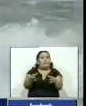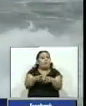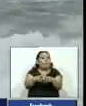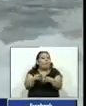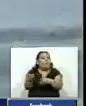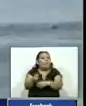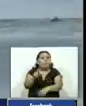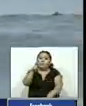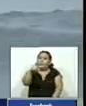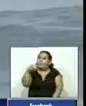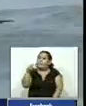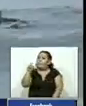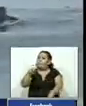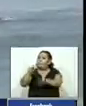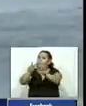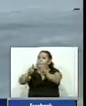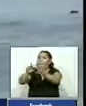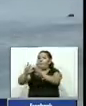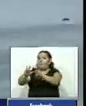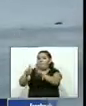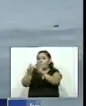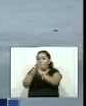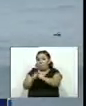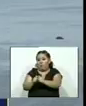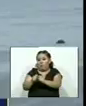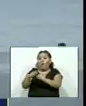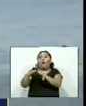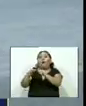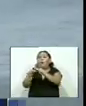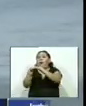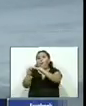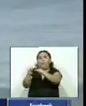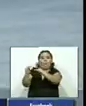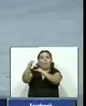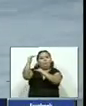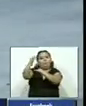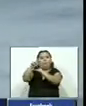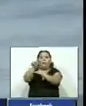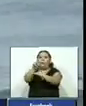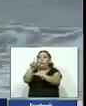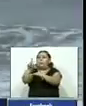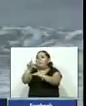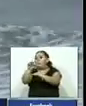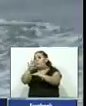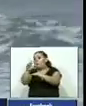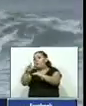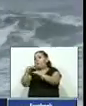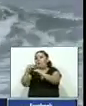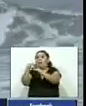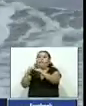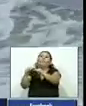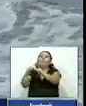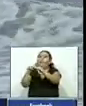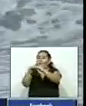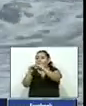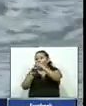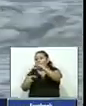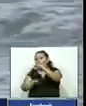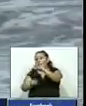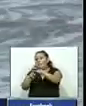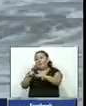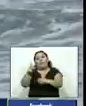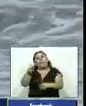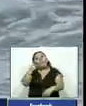un puntaje de 10.73 por abajo de Jessica Anderson con 11.43 pero arriba de dos rivales una venezolana y una